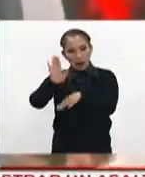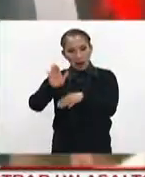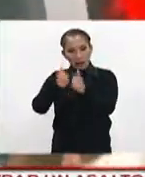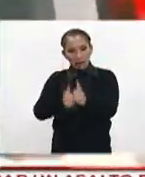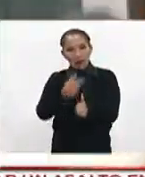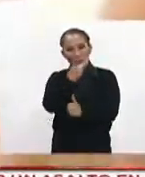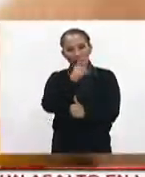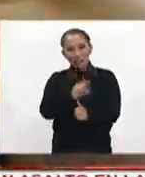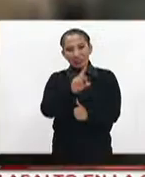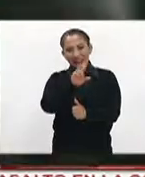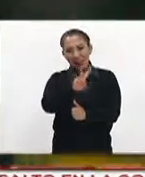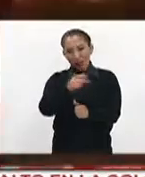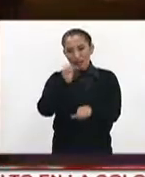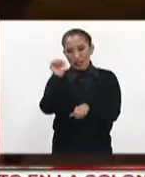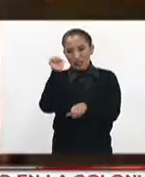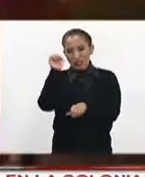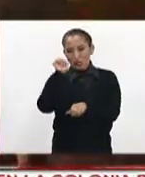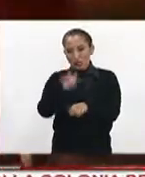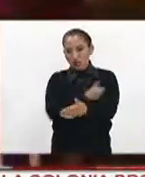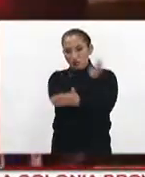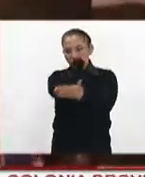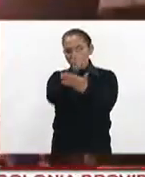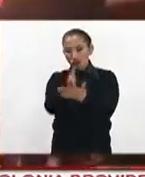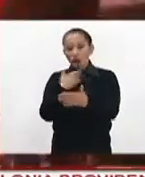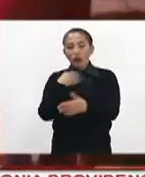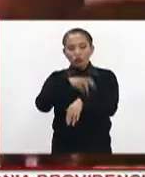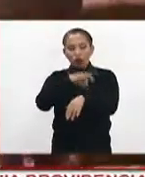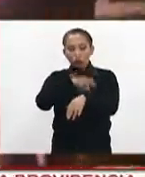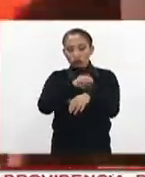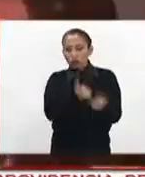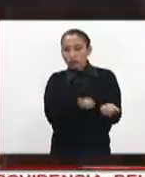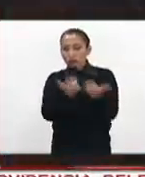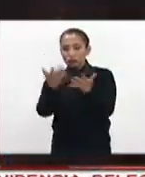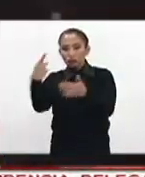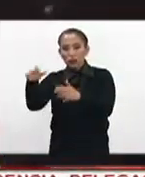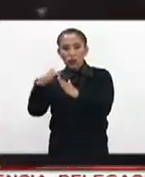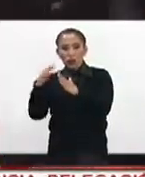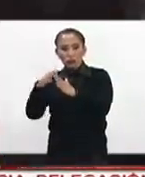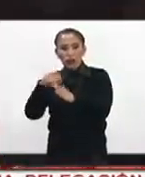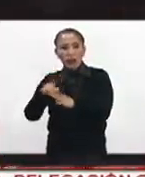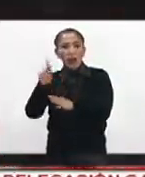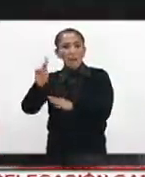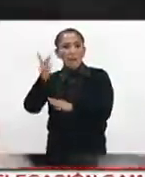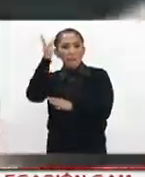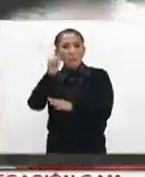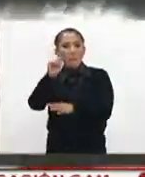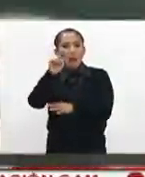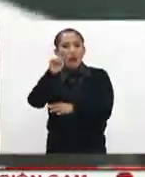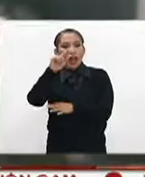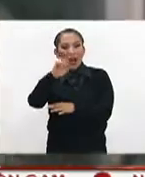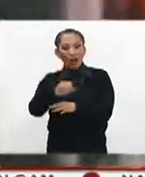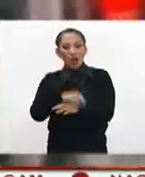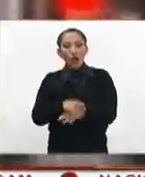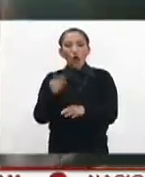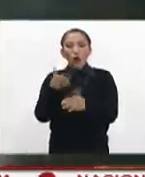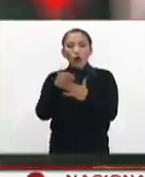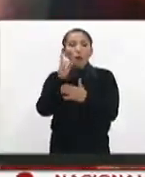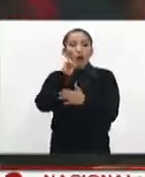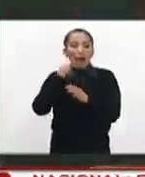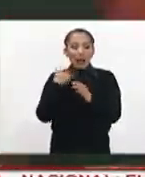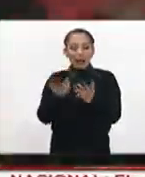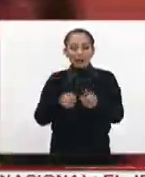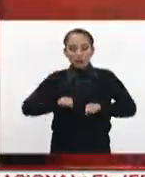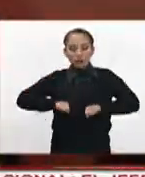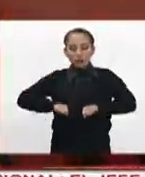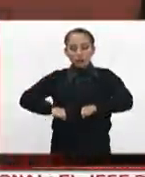.30 horas del sábado, de la madrugada del sábado, personal médico la llevó a su casa en Polanco. A las 2.38 horas llegó en una